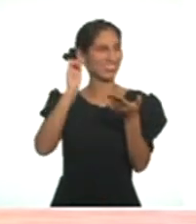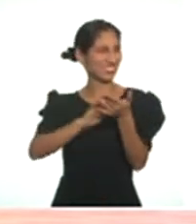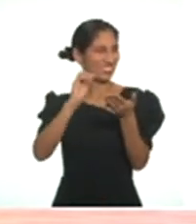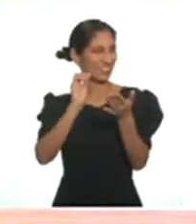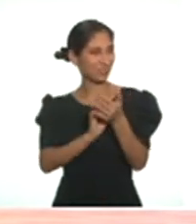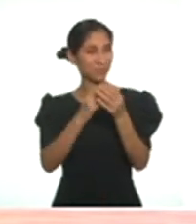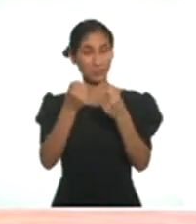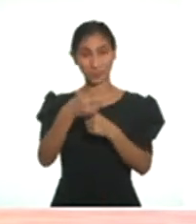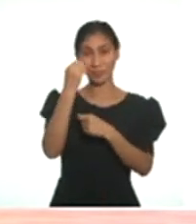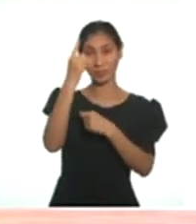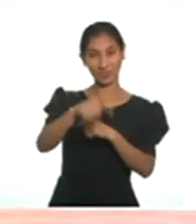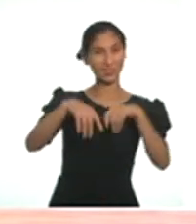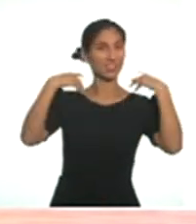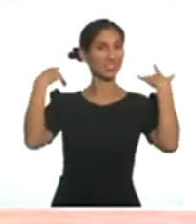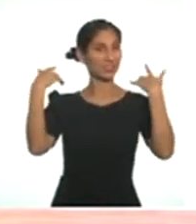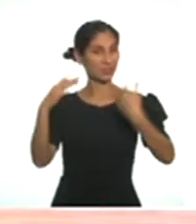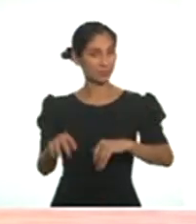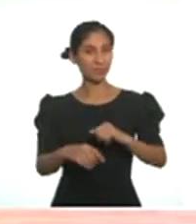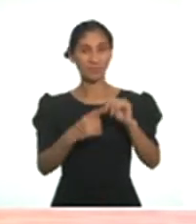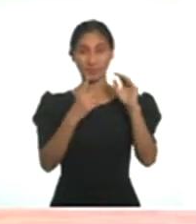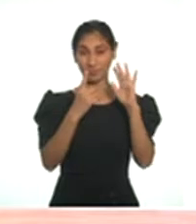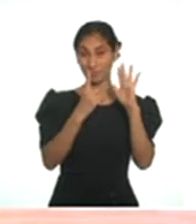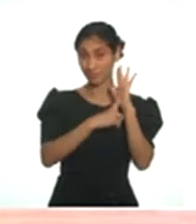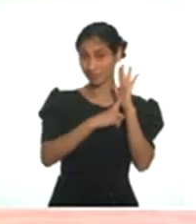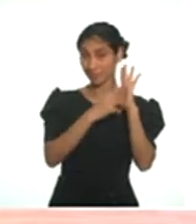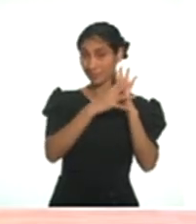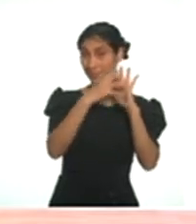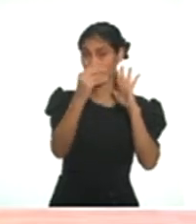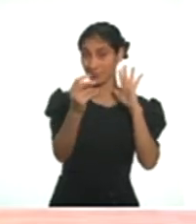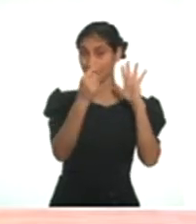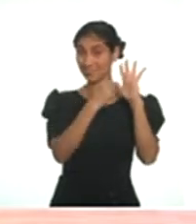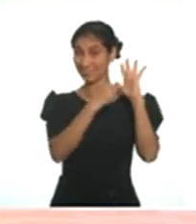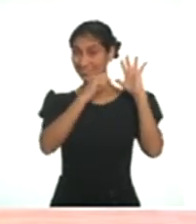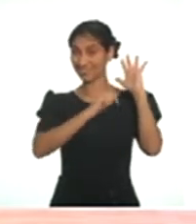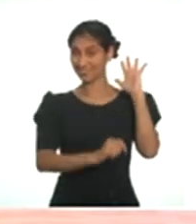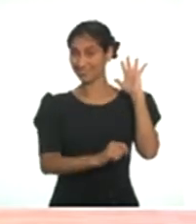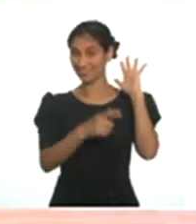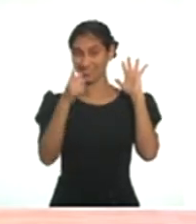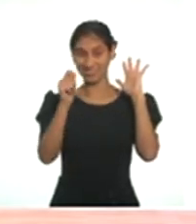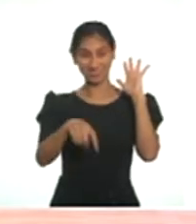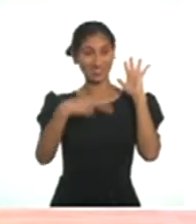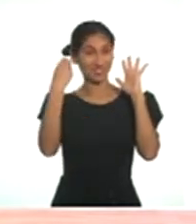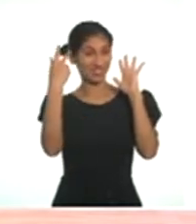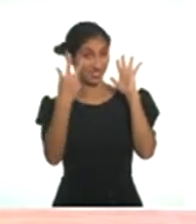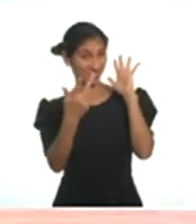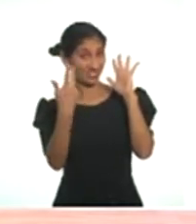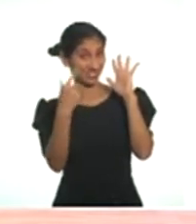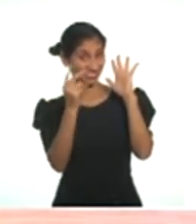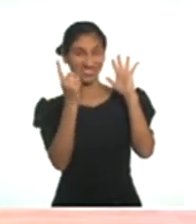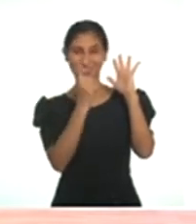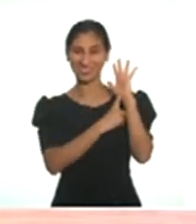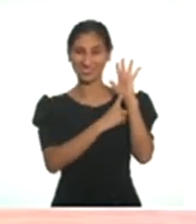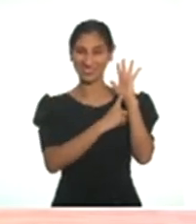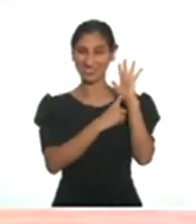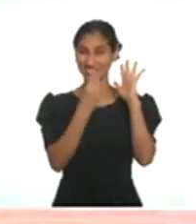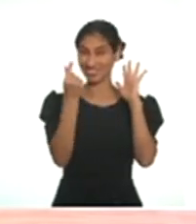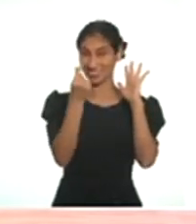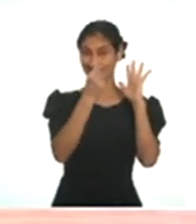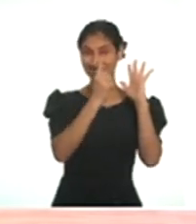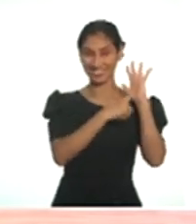Una vez más. 3, 2, 1, va. Pisada. 1, 2, palmada.